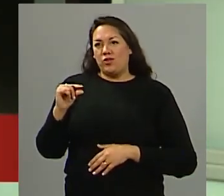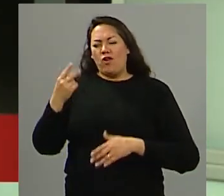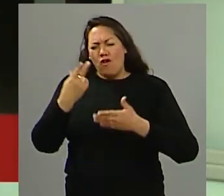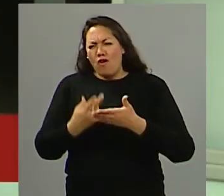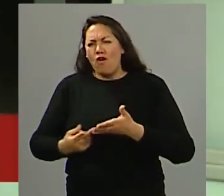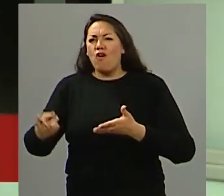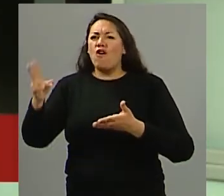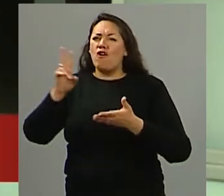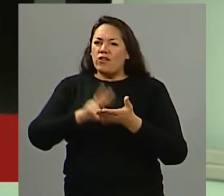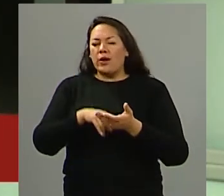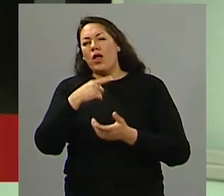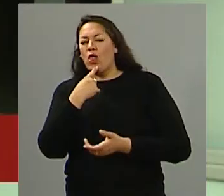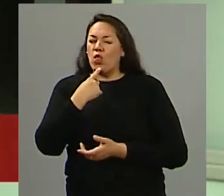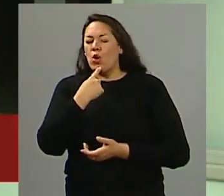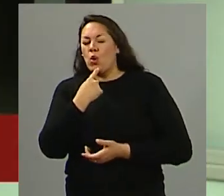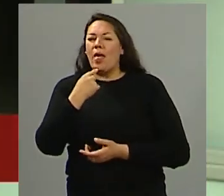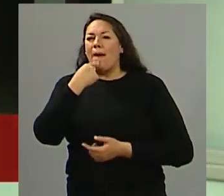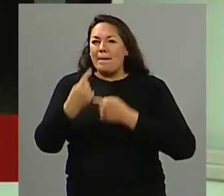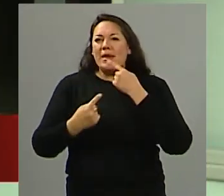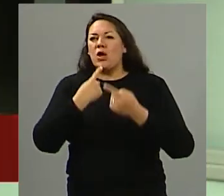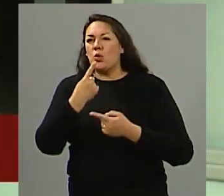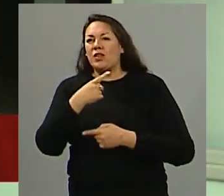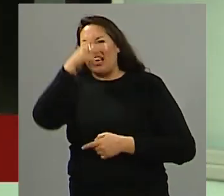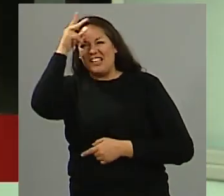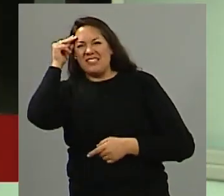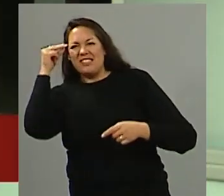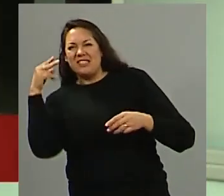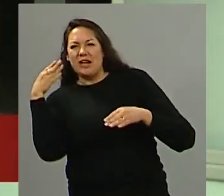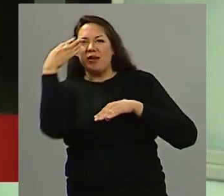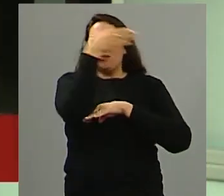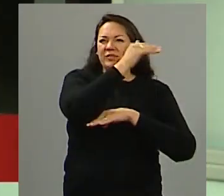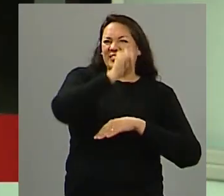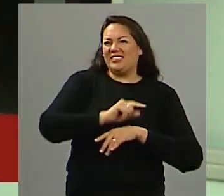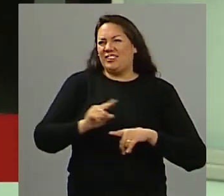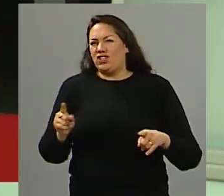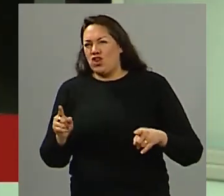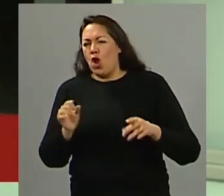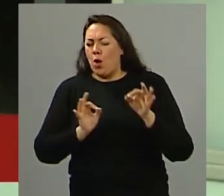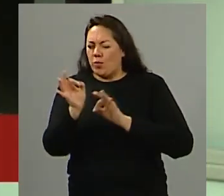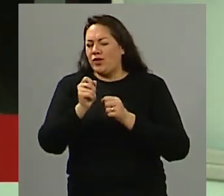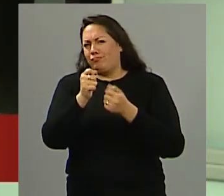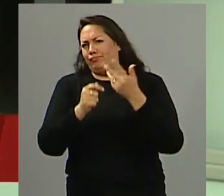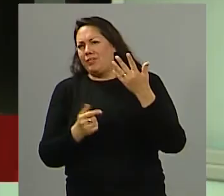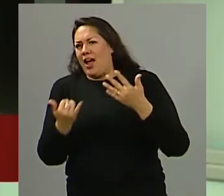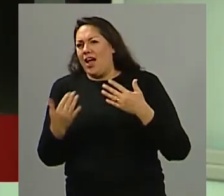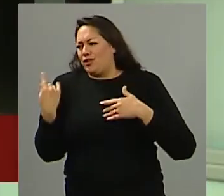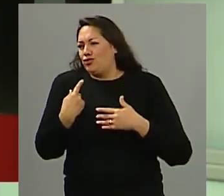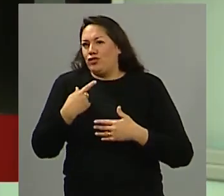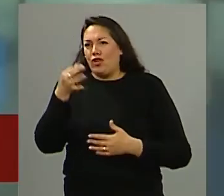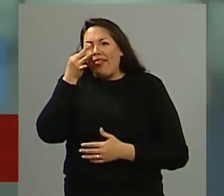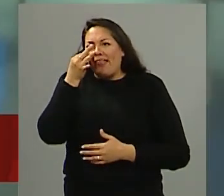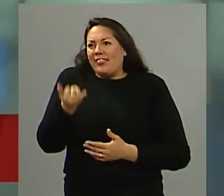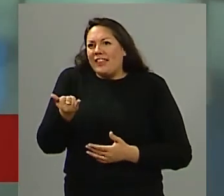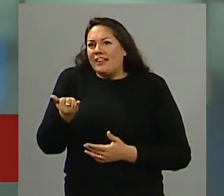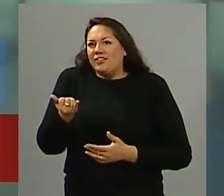cuestionar de manera reiterada el tema del cruce a Chile se viene hablando de distintos proyectos nosotros hemos sido testigos